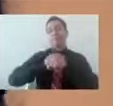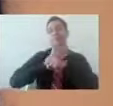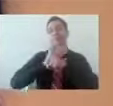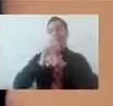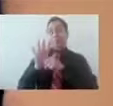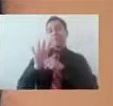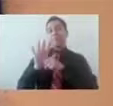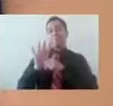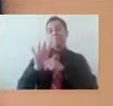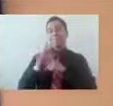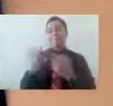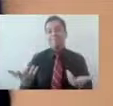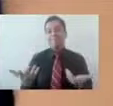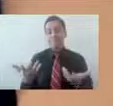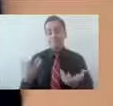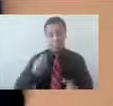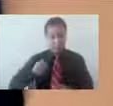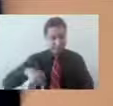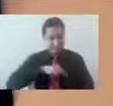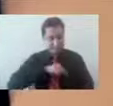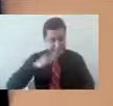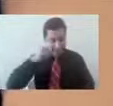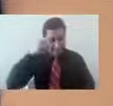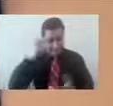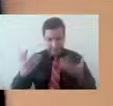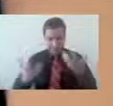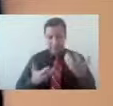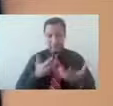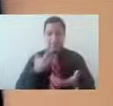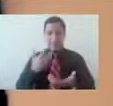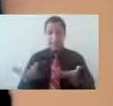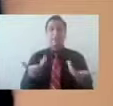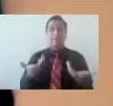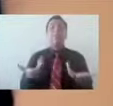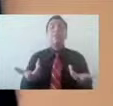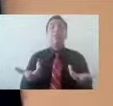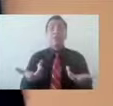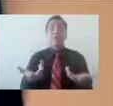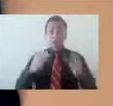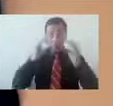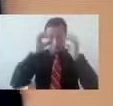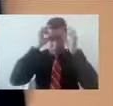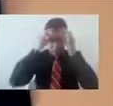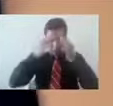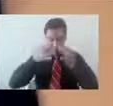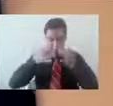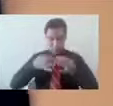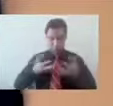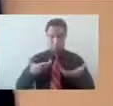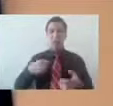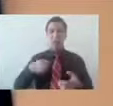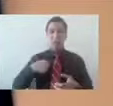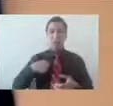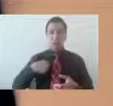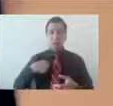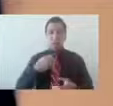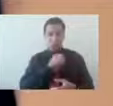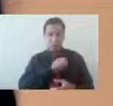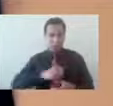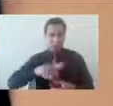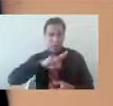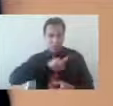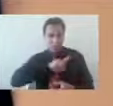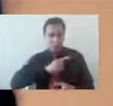mesa de atención muy importante precisamente el área de la salud mental. El día de hoy es la tercera